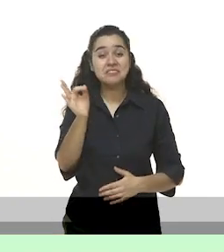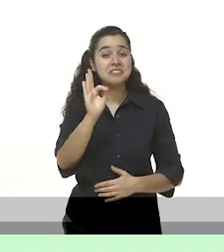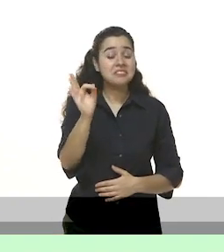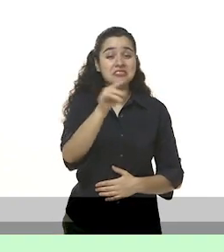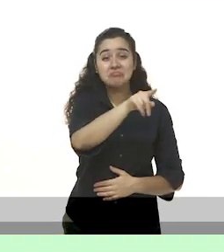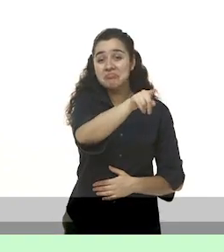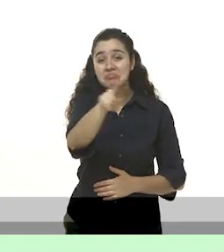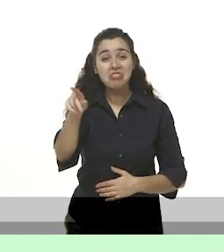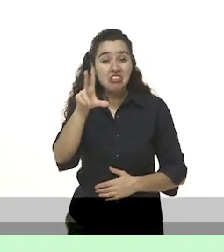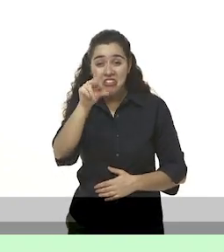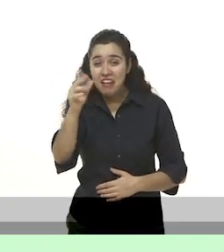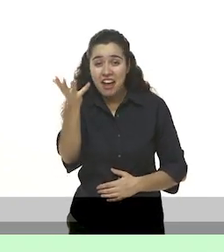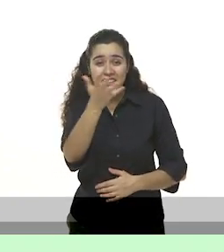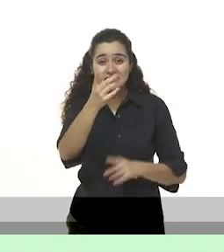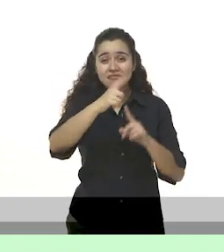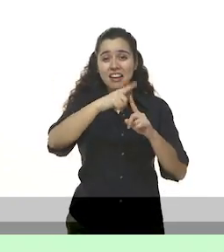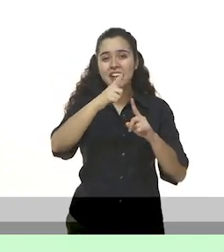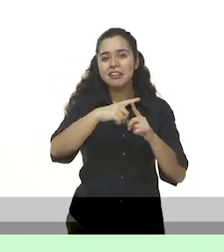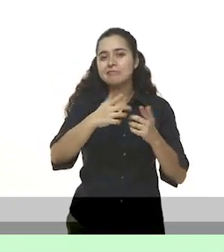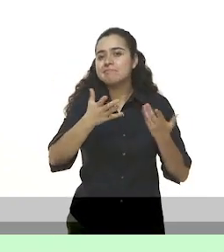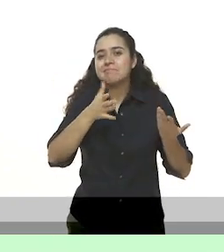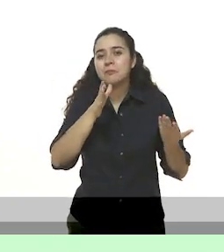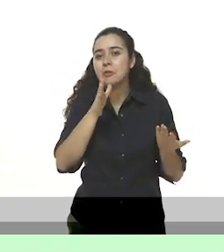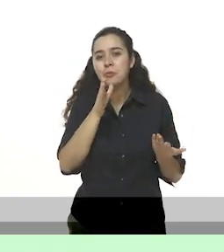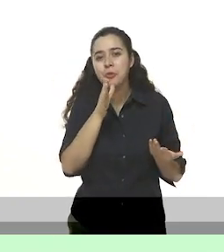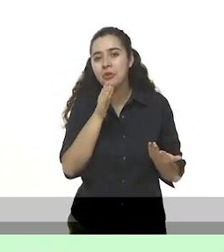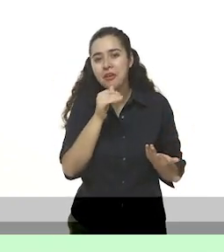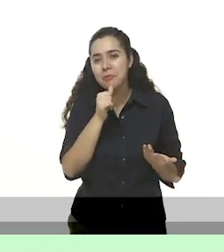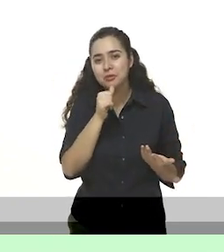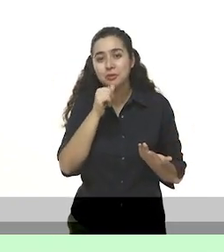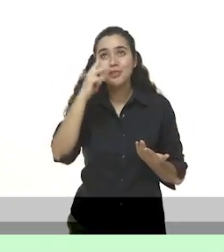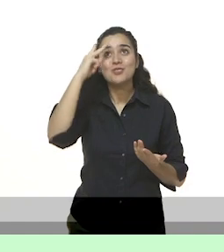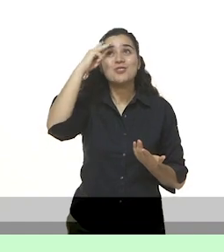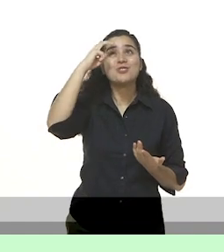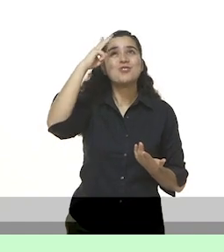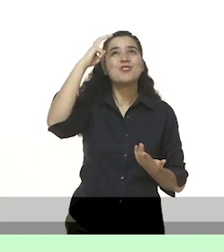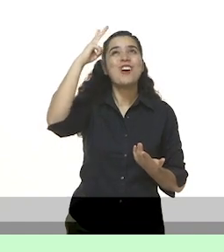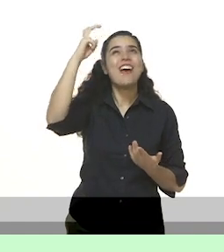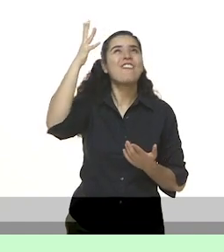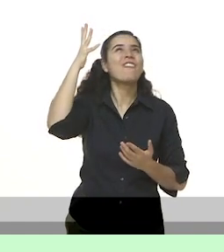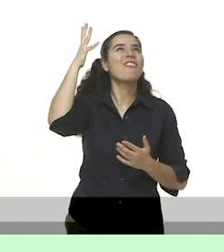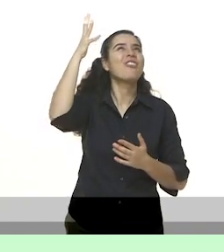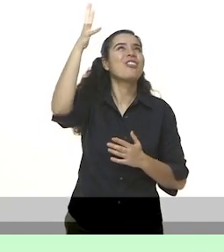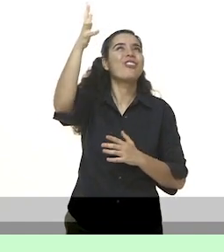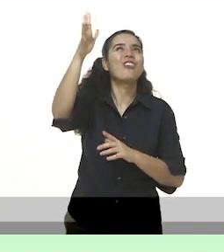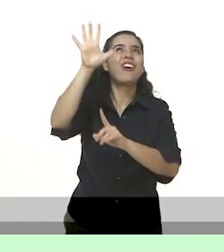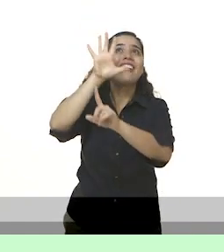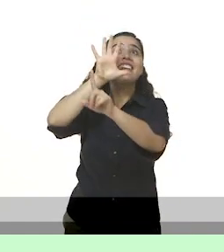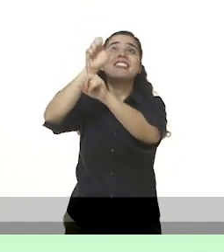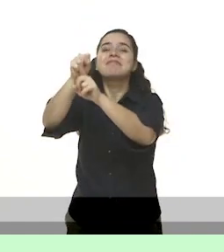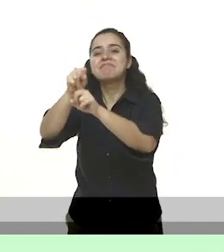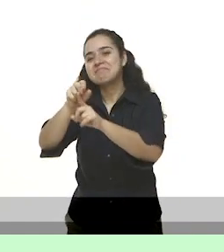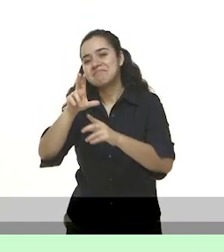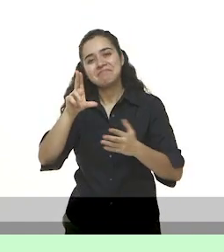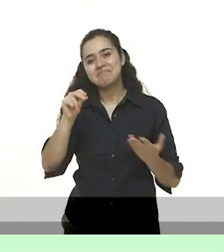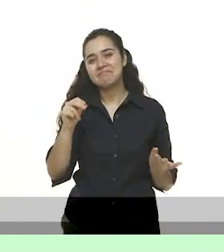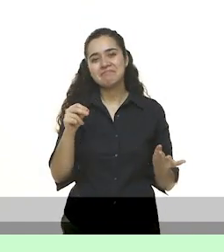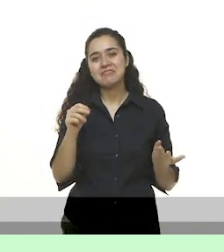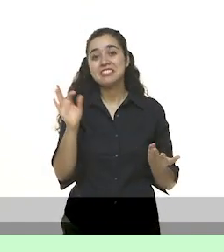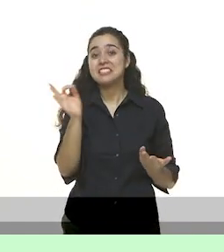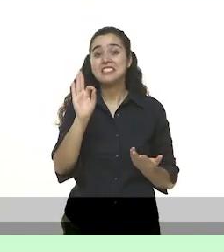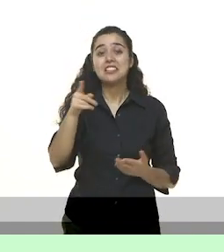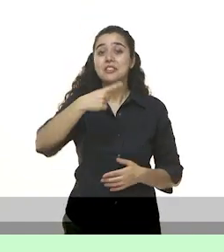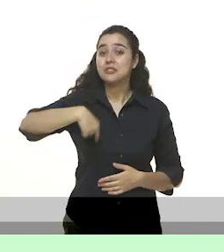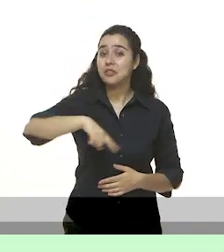que de no cumplirlos, hace que nos perdamos de lograr nuestras metas o nuestros sueños o incluso ganarnos algún